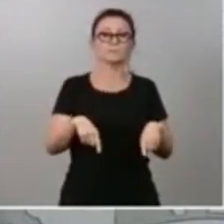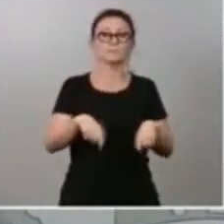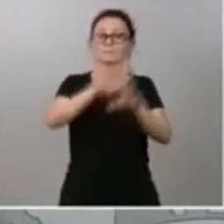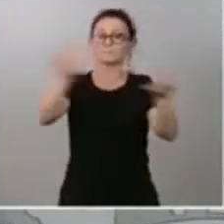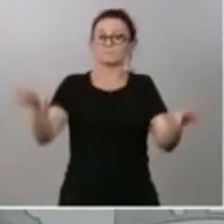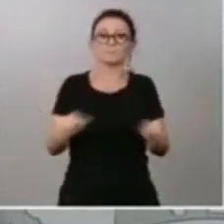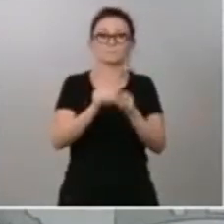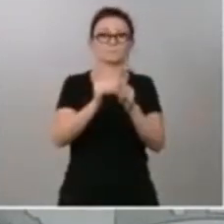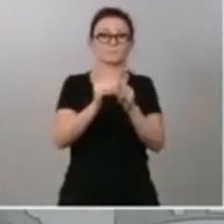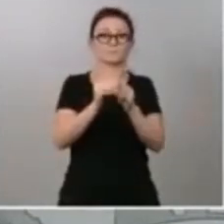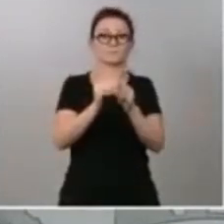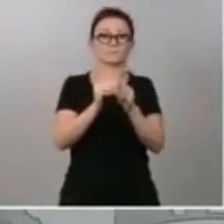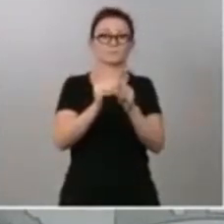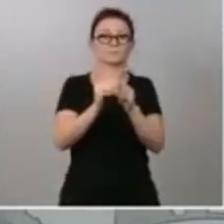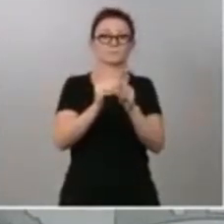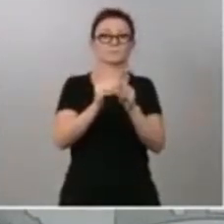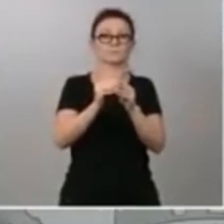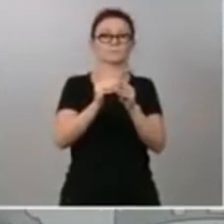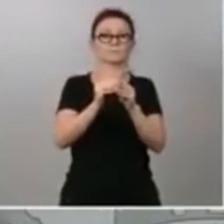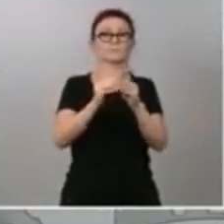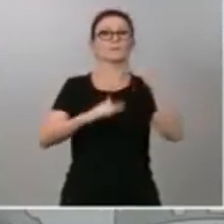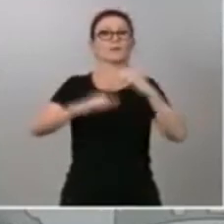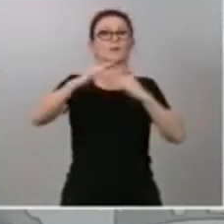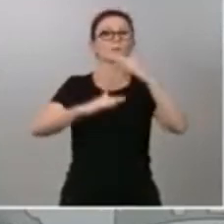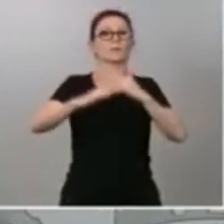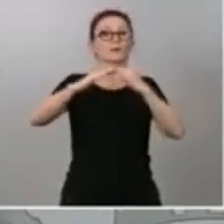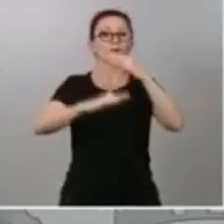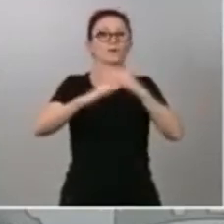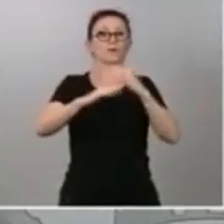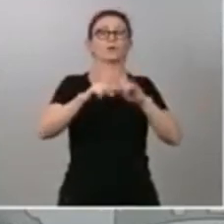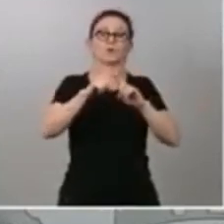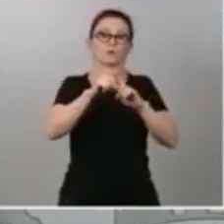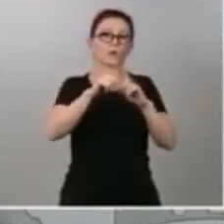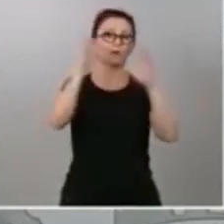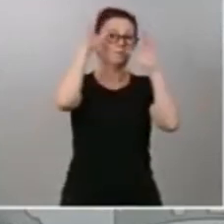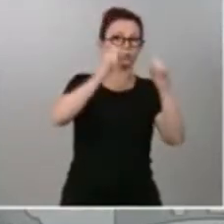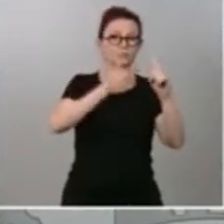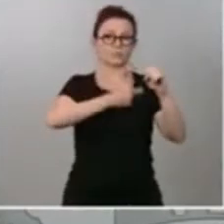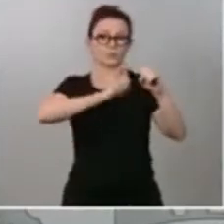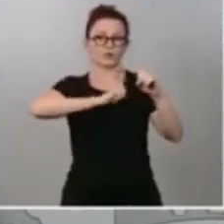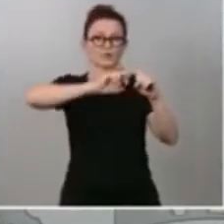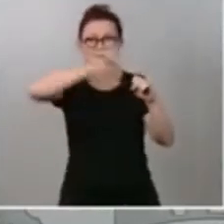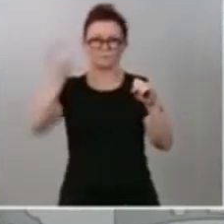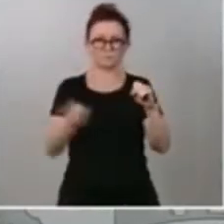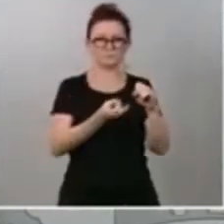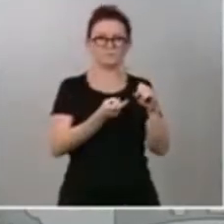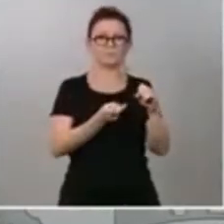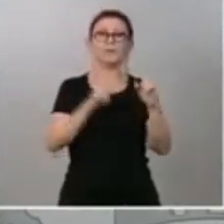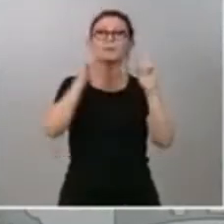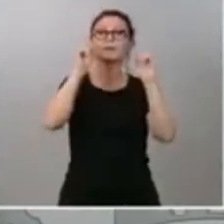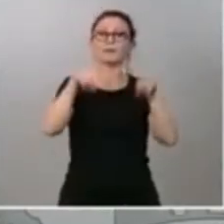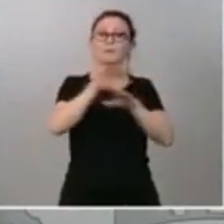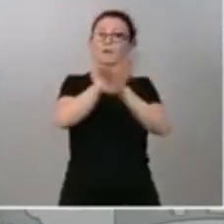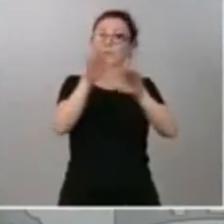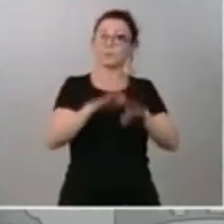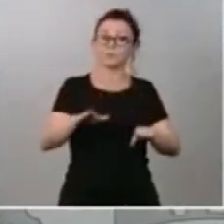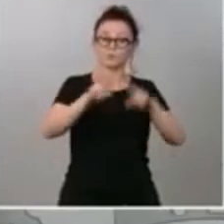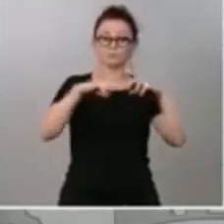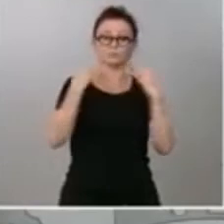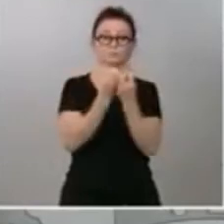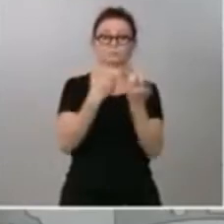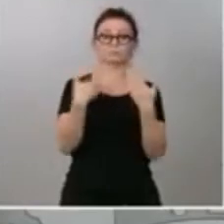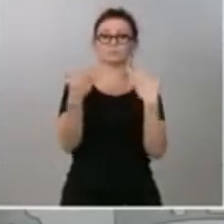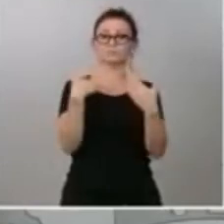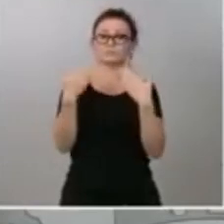de equiparación salarial de las fuerzas y cuerpos de seguridad del Estado. Y, por último, hemos abierto una mesa de diálogo para lograr el reencuentro, esa agenda del